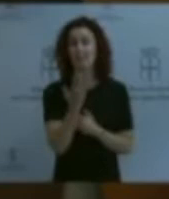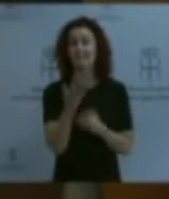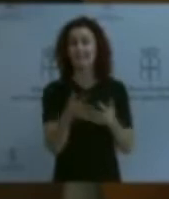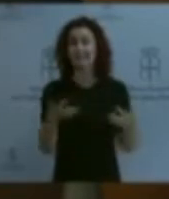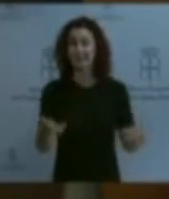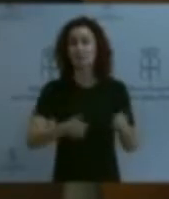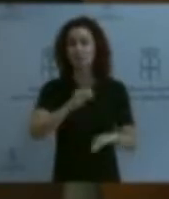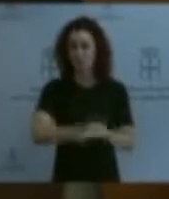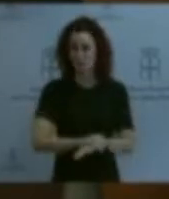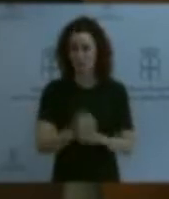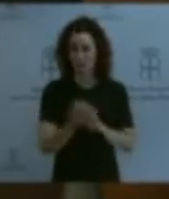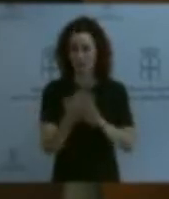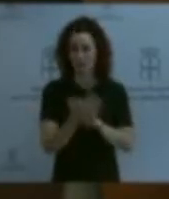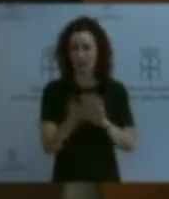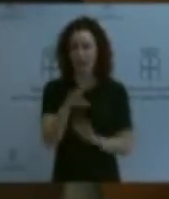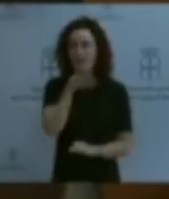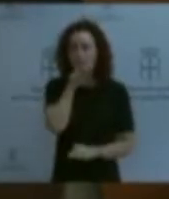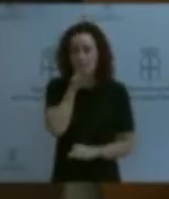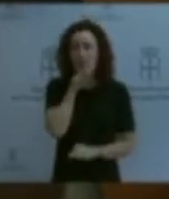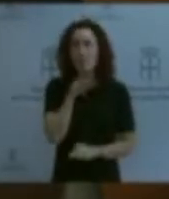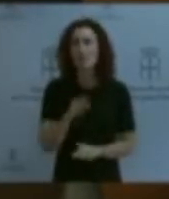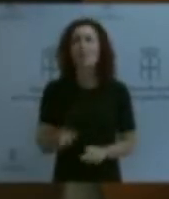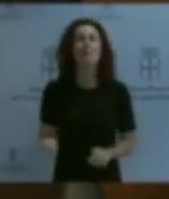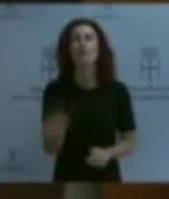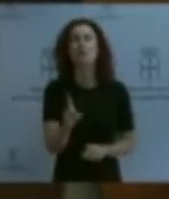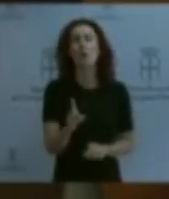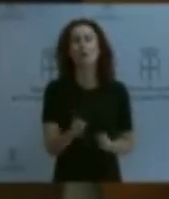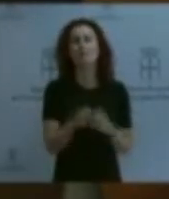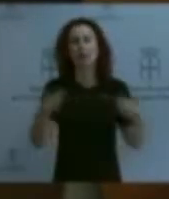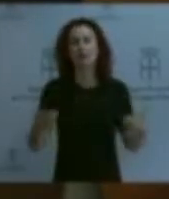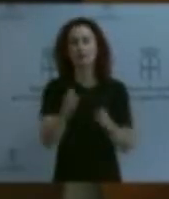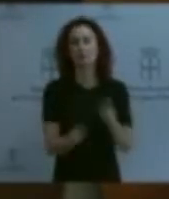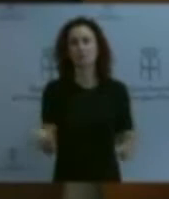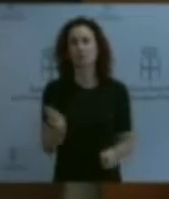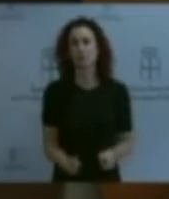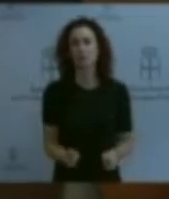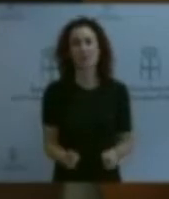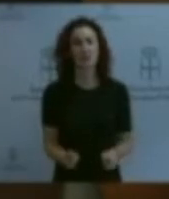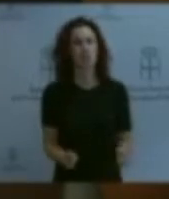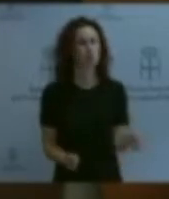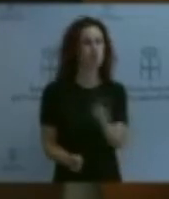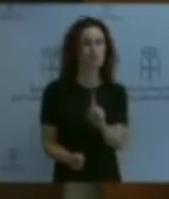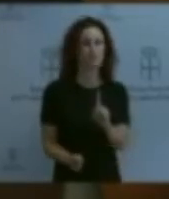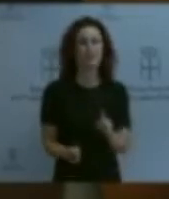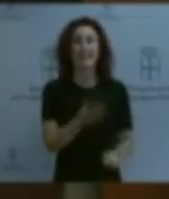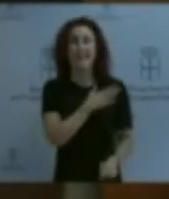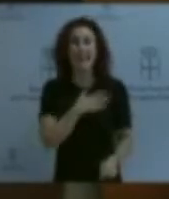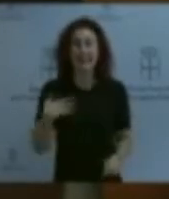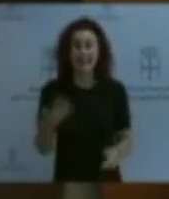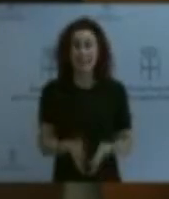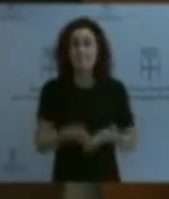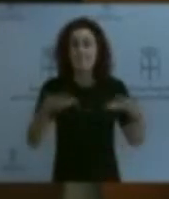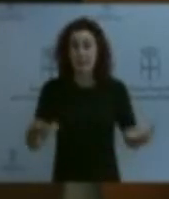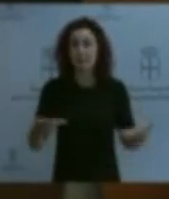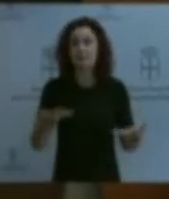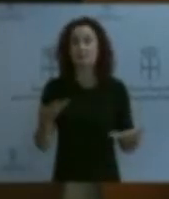se trata de aumentar plantillas, de ninguna de las maneras. Se trata de aumentar plantillas. Hay que aumentar y contratar